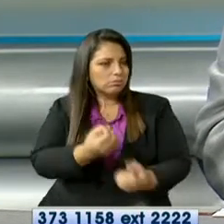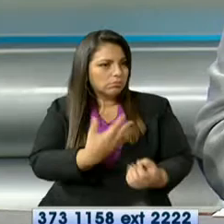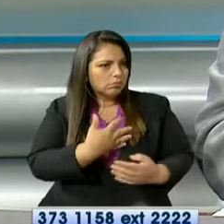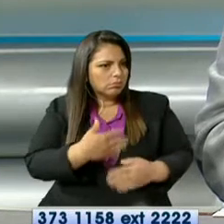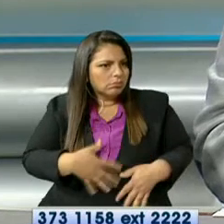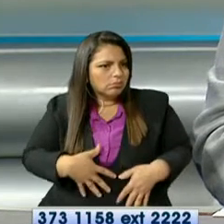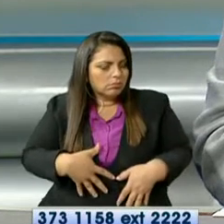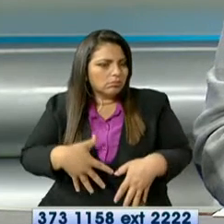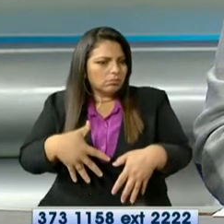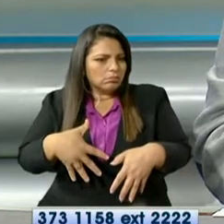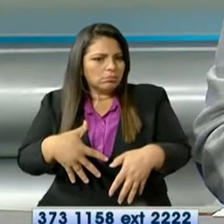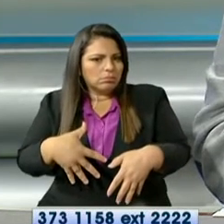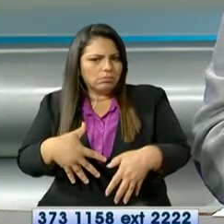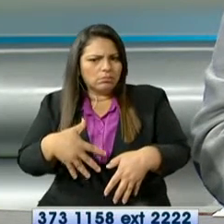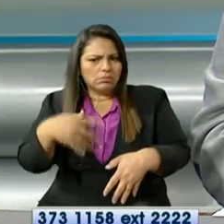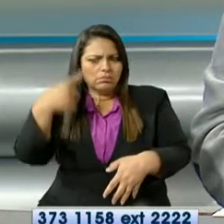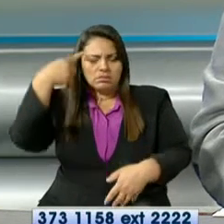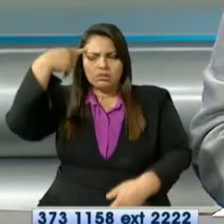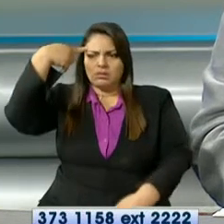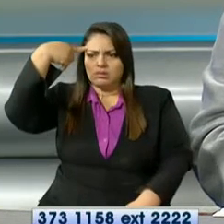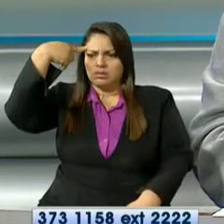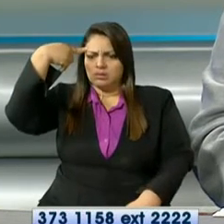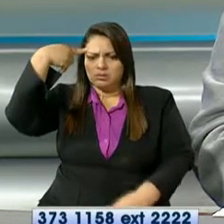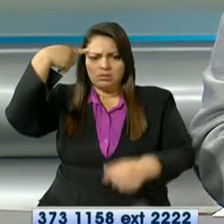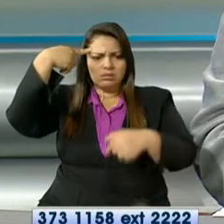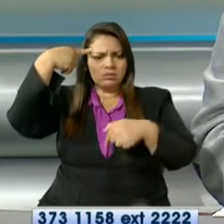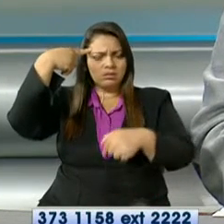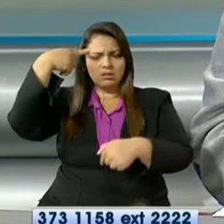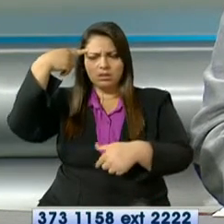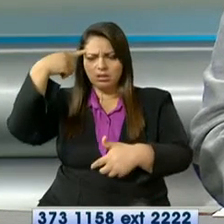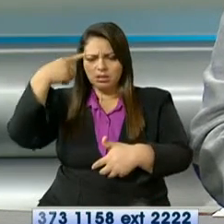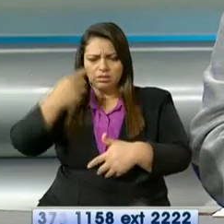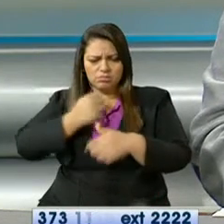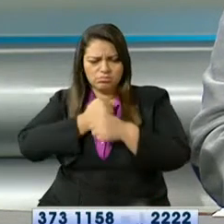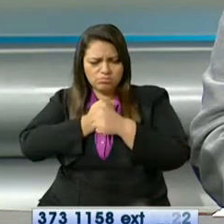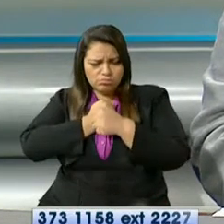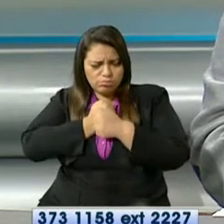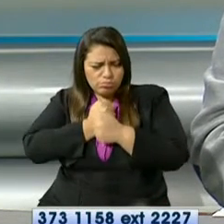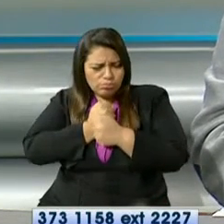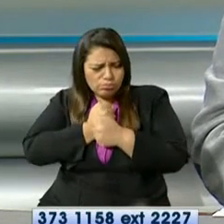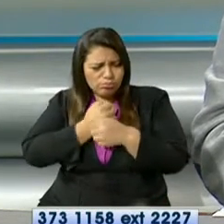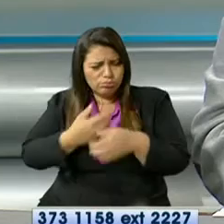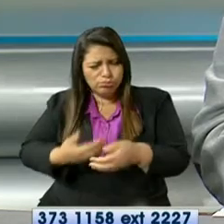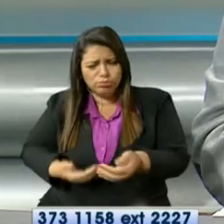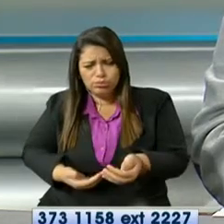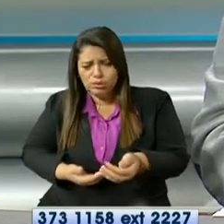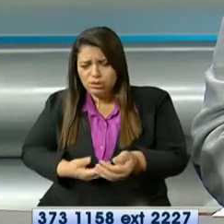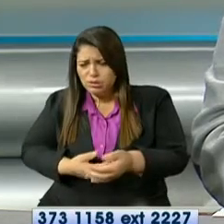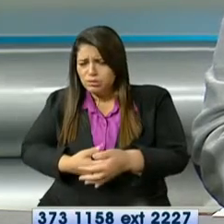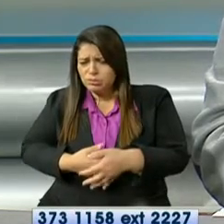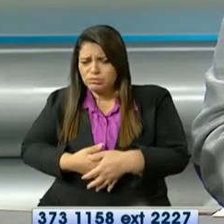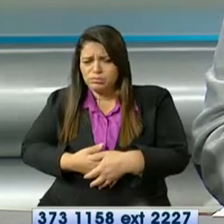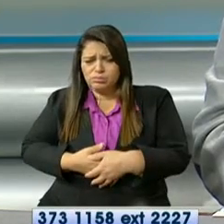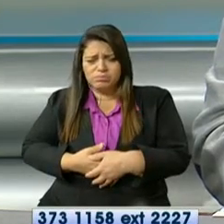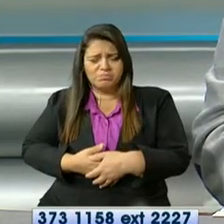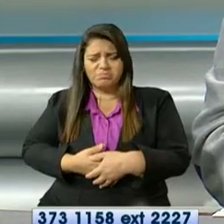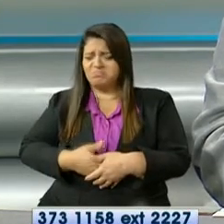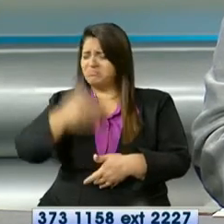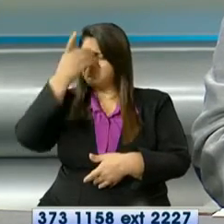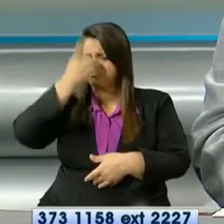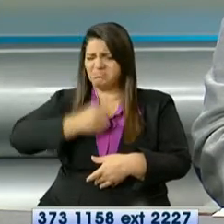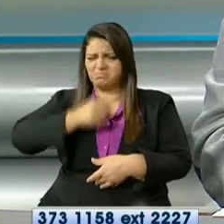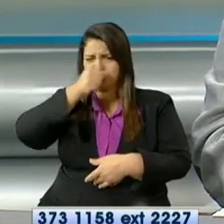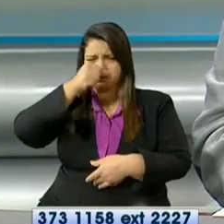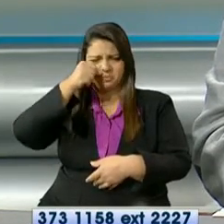reacciona y por el amor a su bebé decidió cambiar de vida abandonando el vice. Veamos.